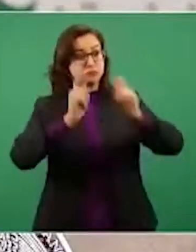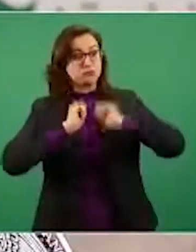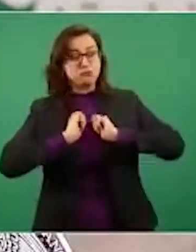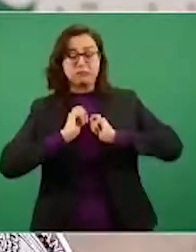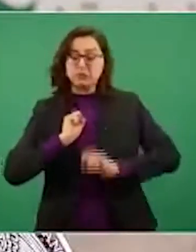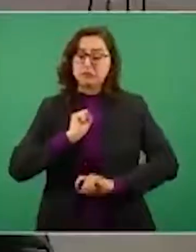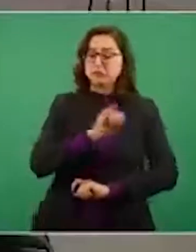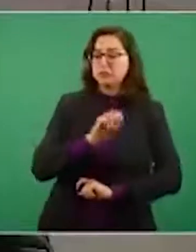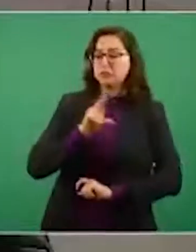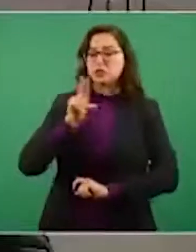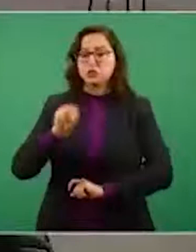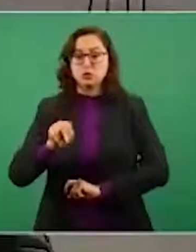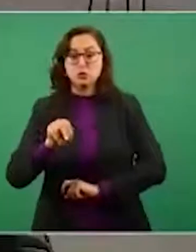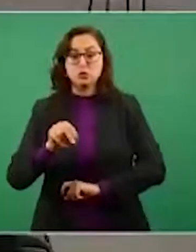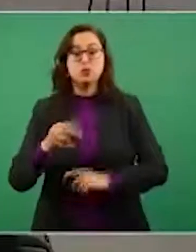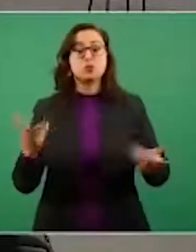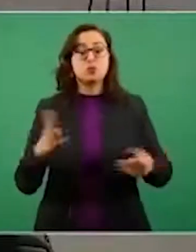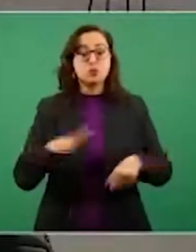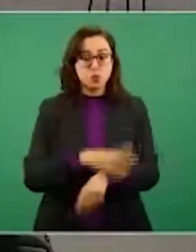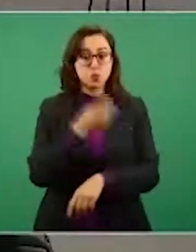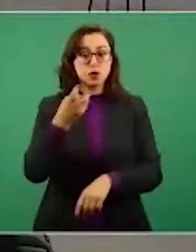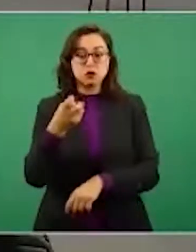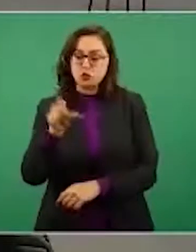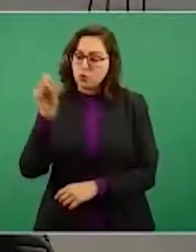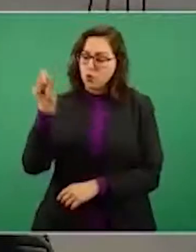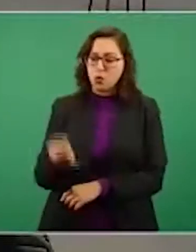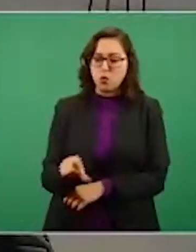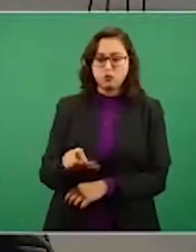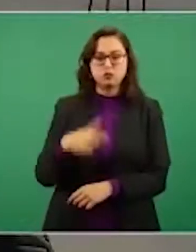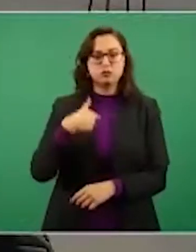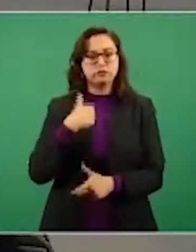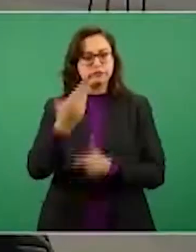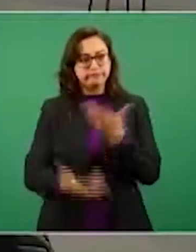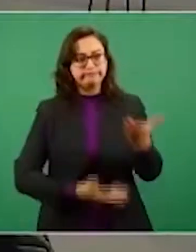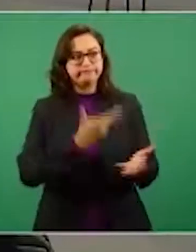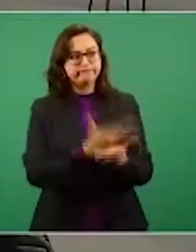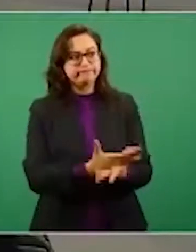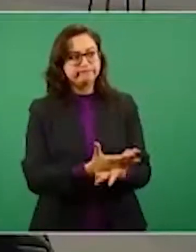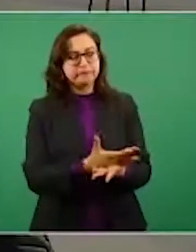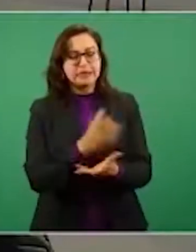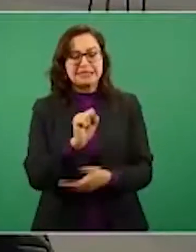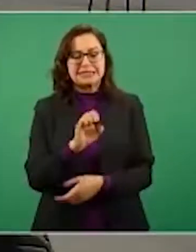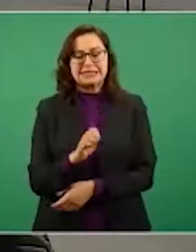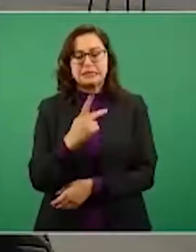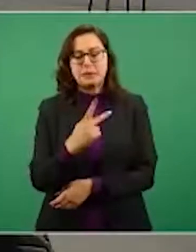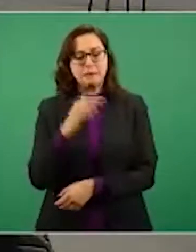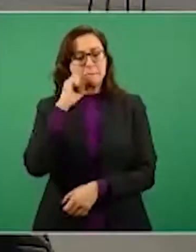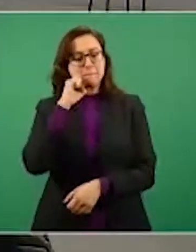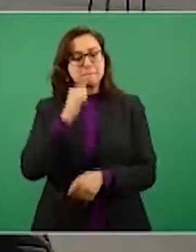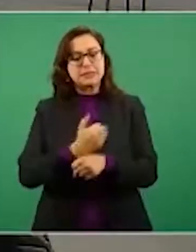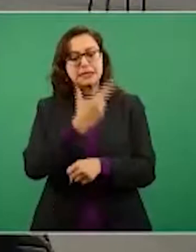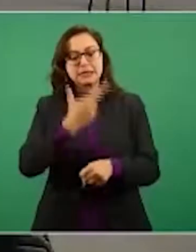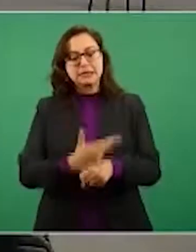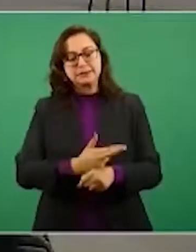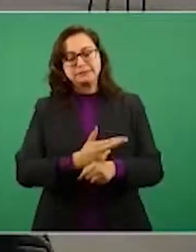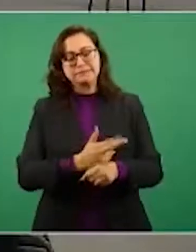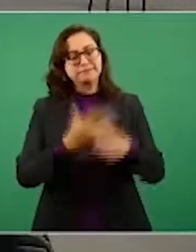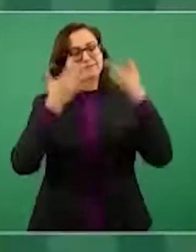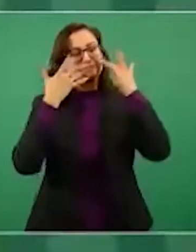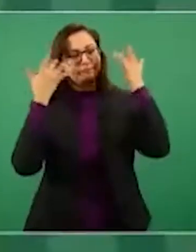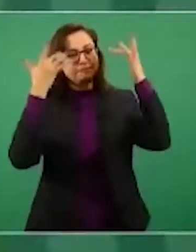presidente, mi renuncia como secretario de Educación Pública. Es un día de